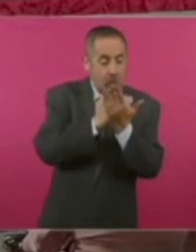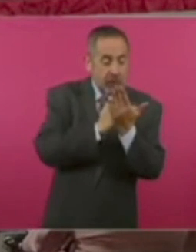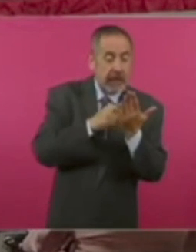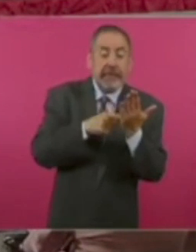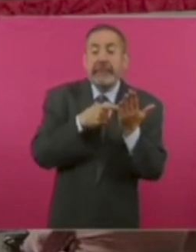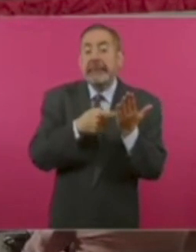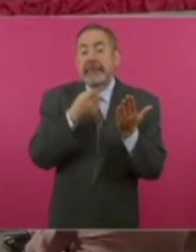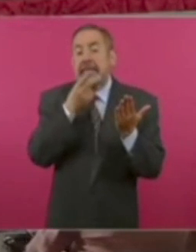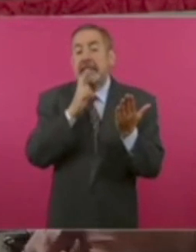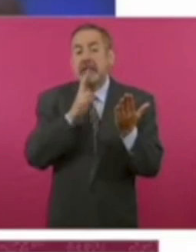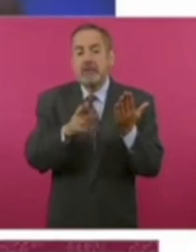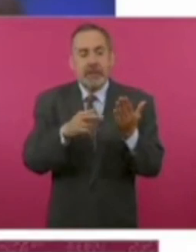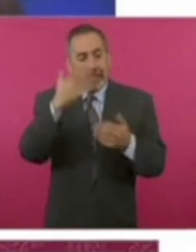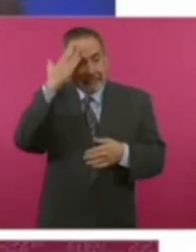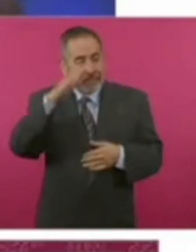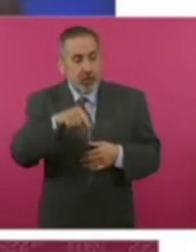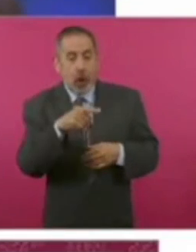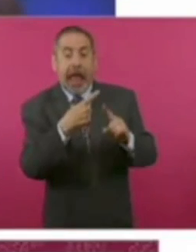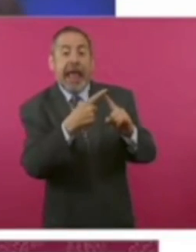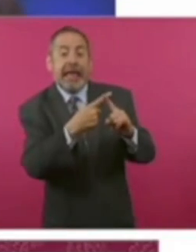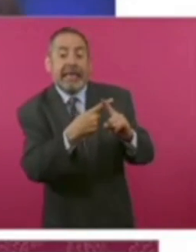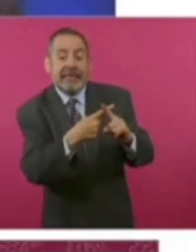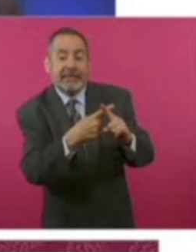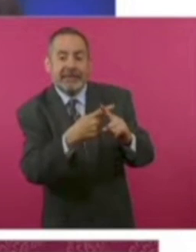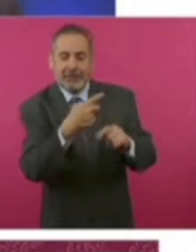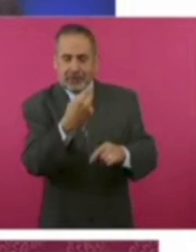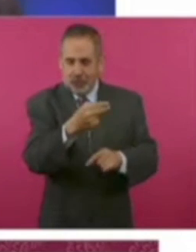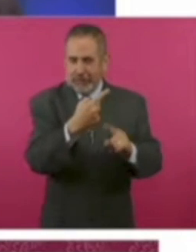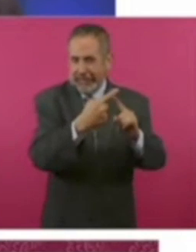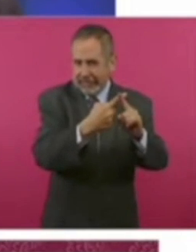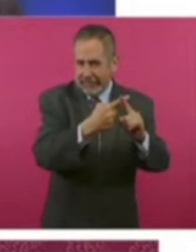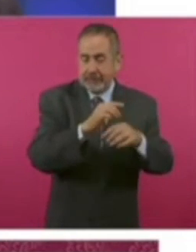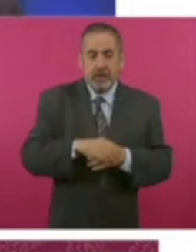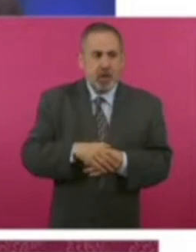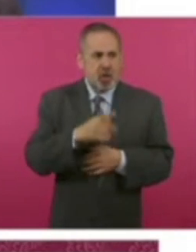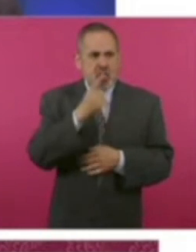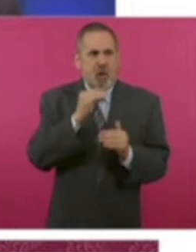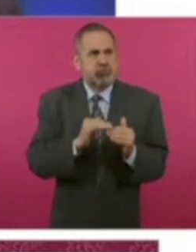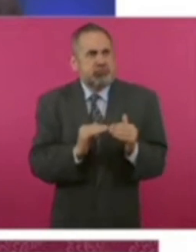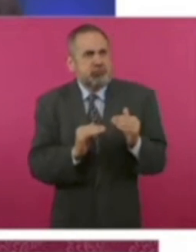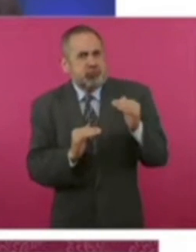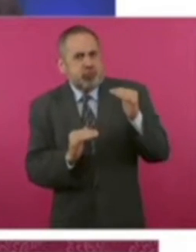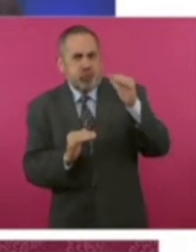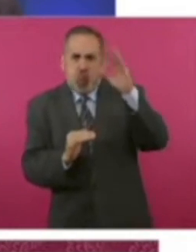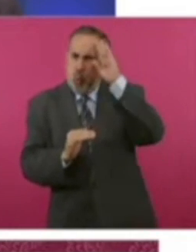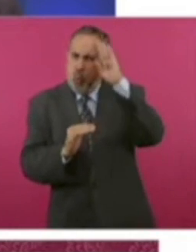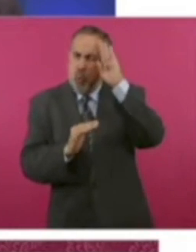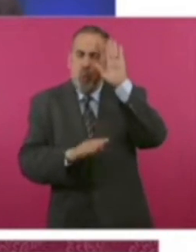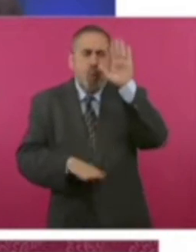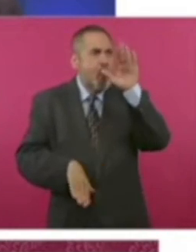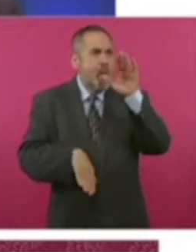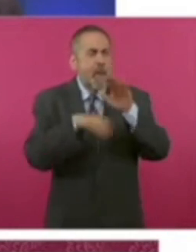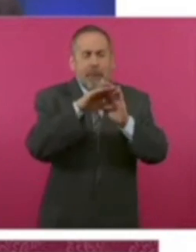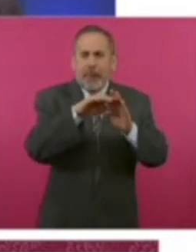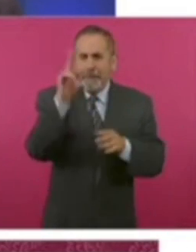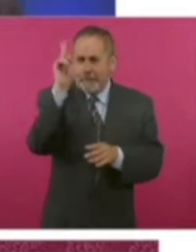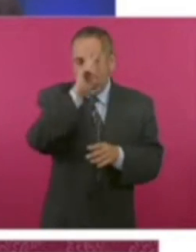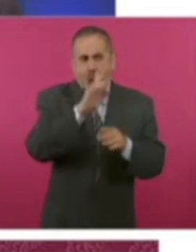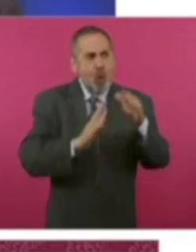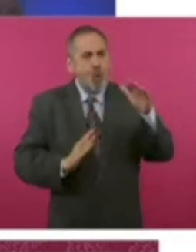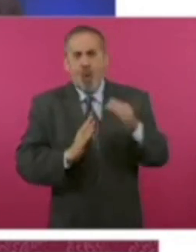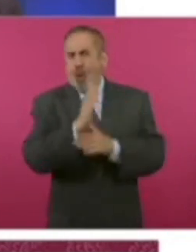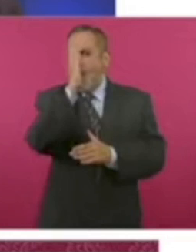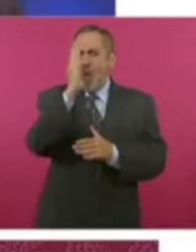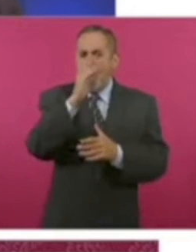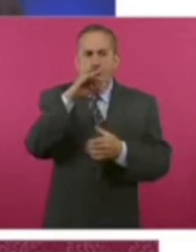en los que la señora X subió como un globo a la estratosfera, algo nunca antes visto,